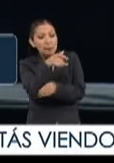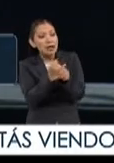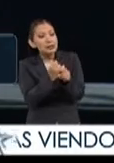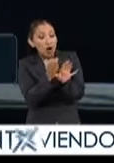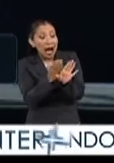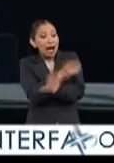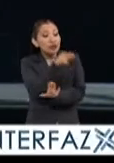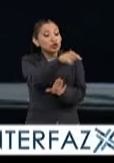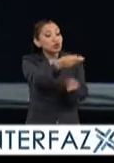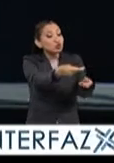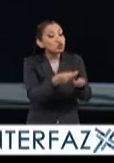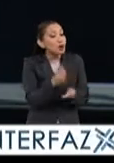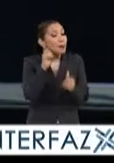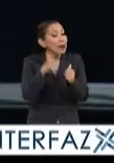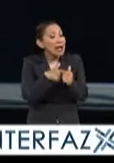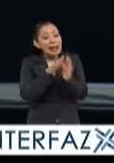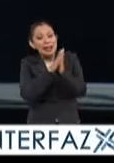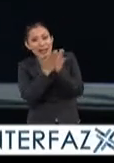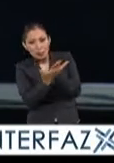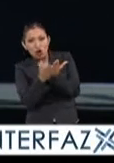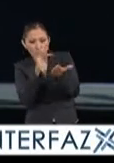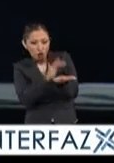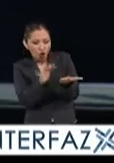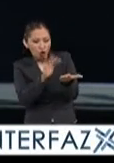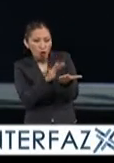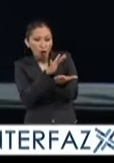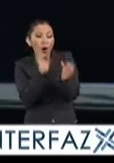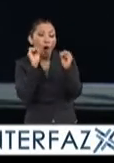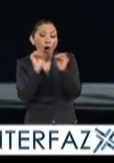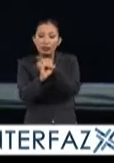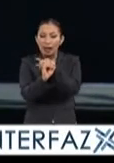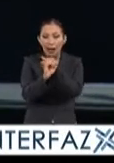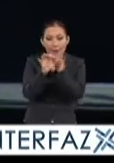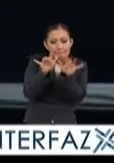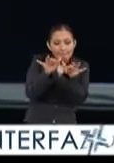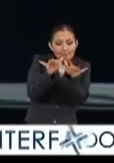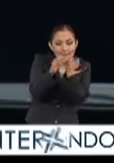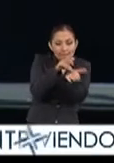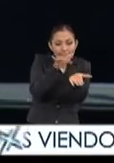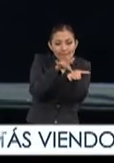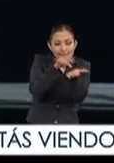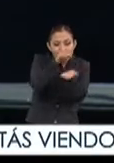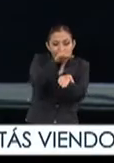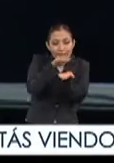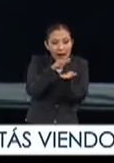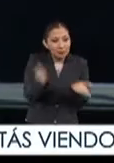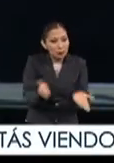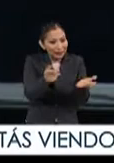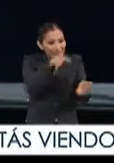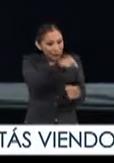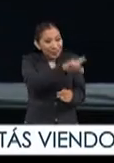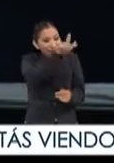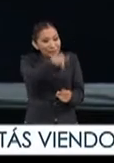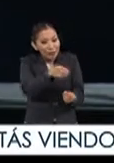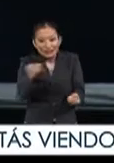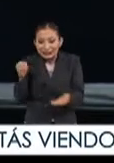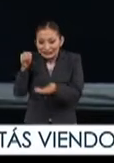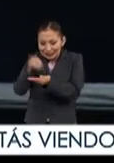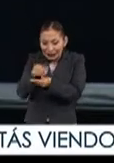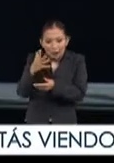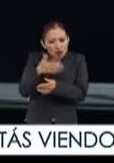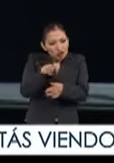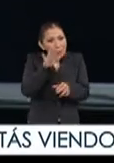previa que tienen que llevar a través del libro de textos o el internet y eso lo hace que se motive para poder estar